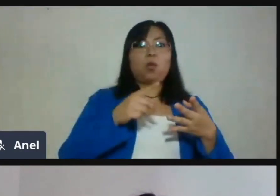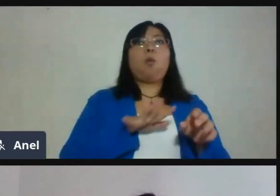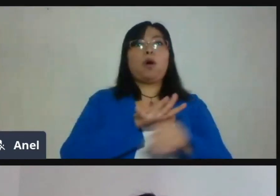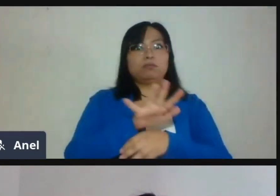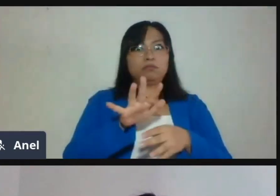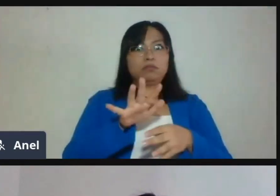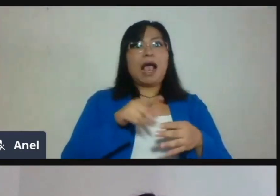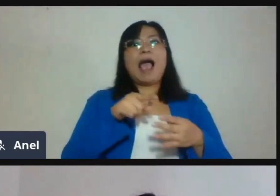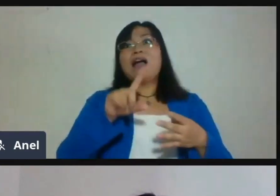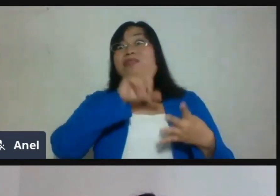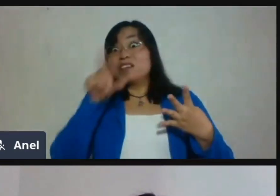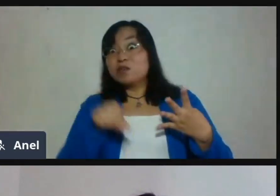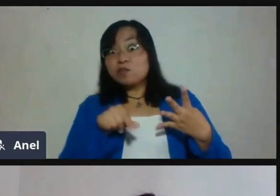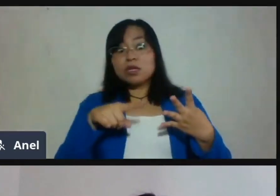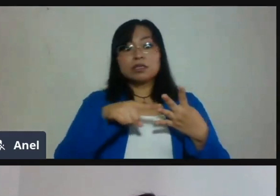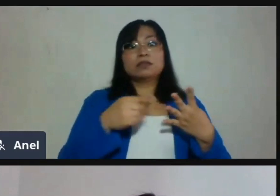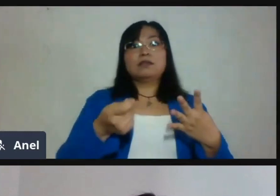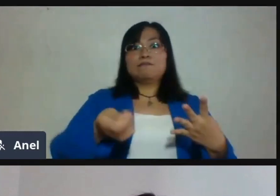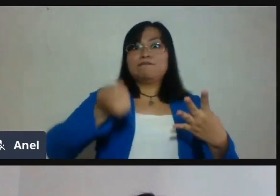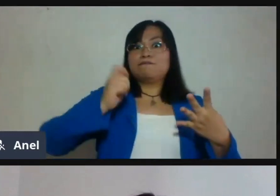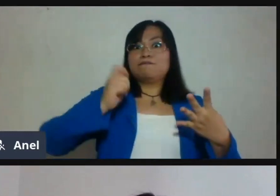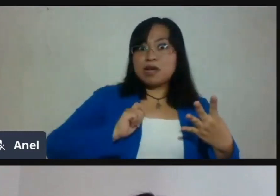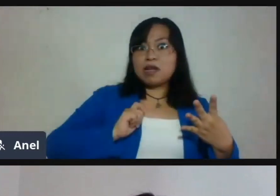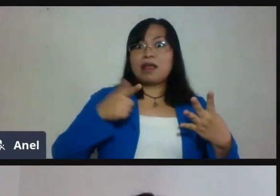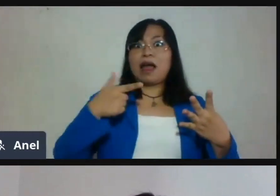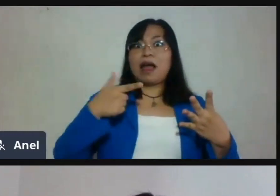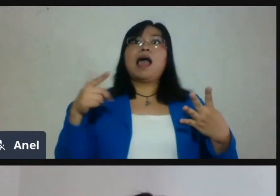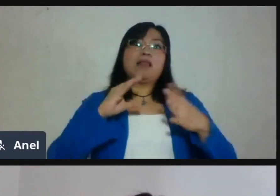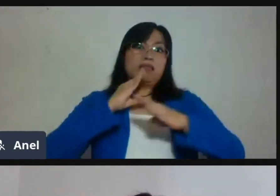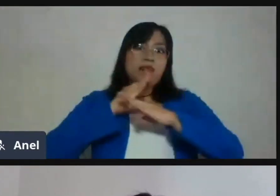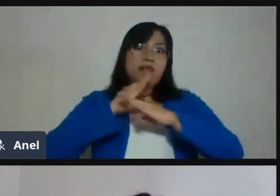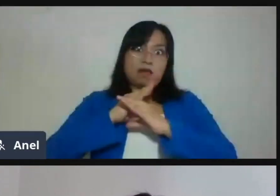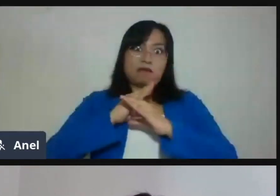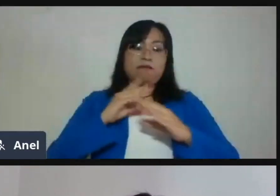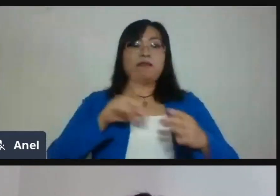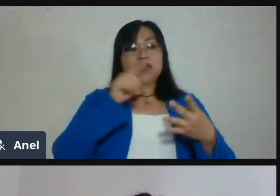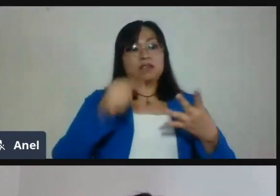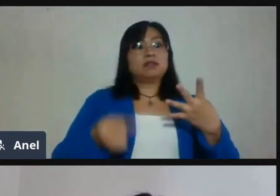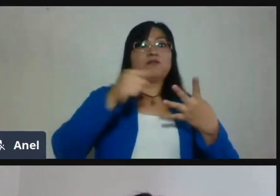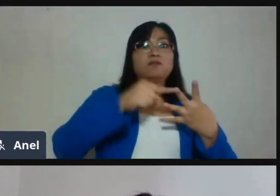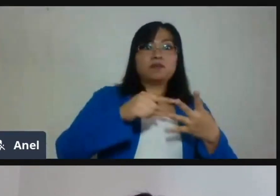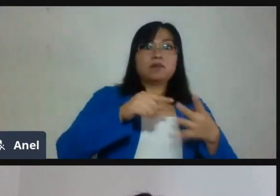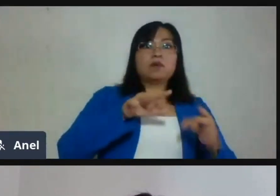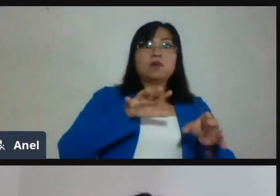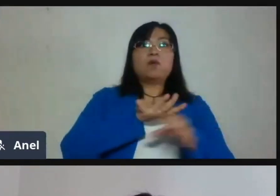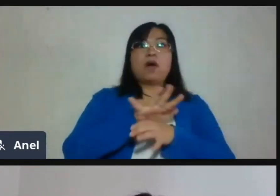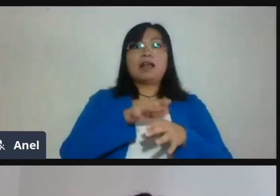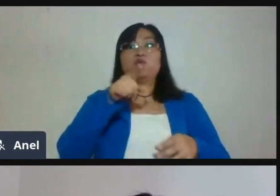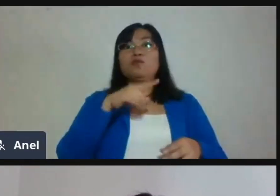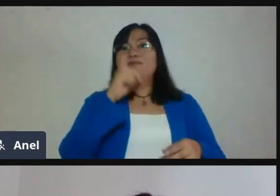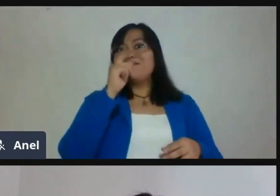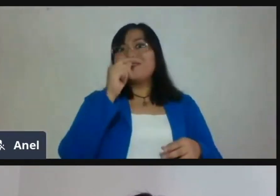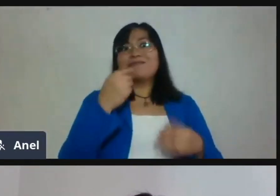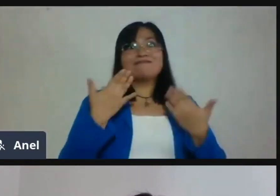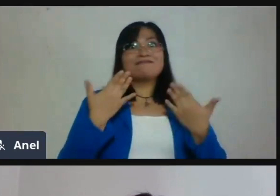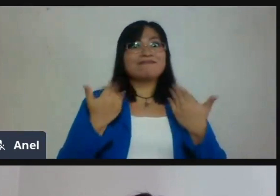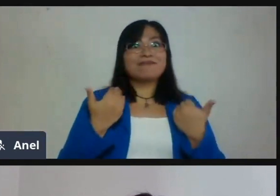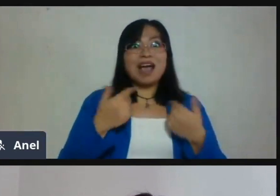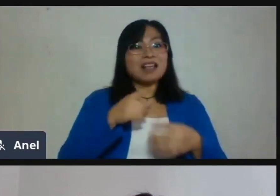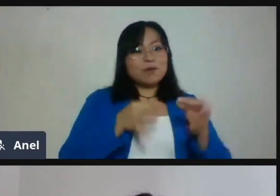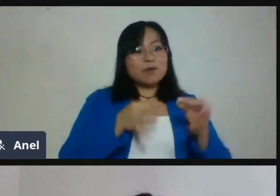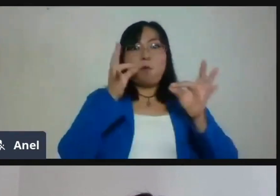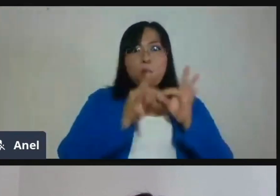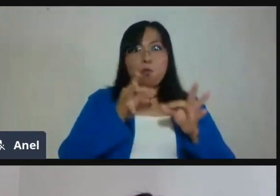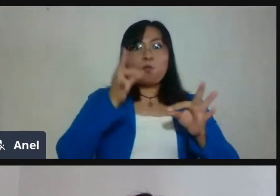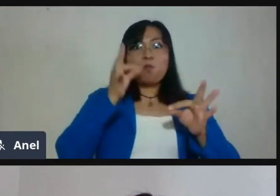es mucho más fácil y vas a tener mucho menos fallos. Como audiencia, como varios, nos